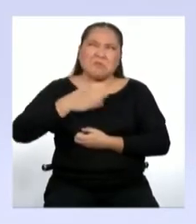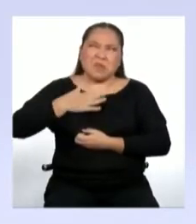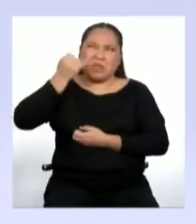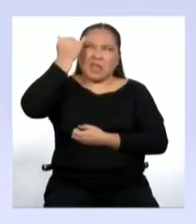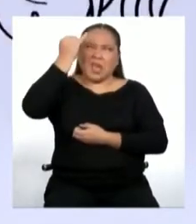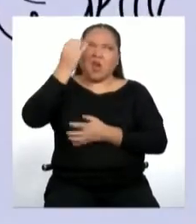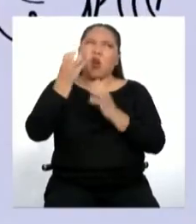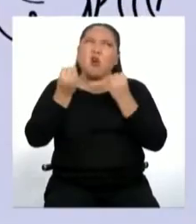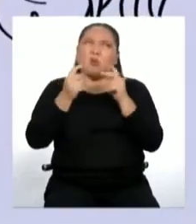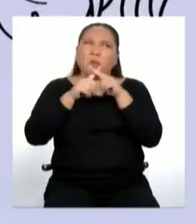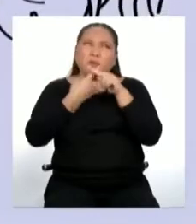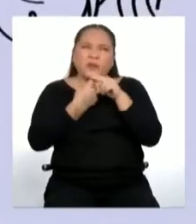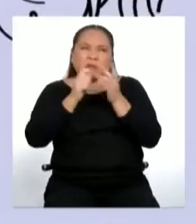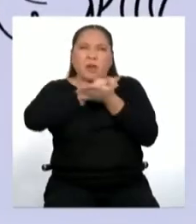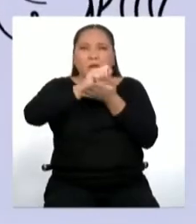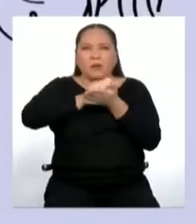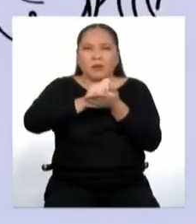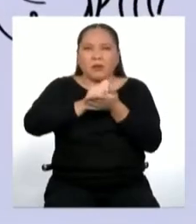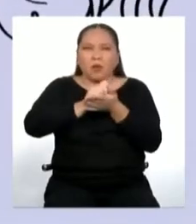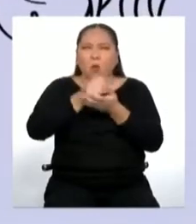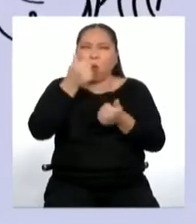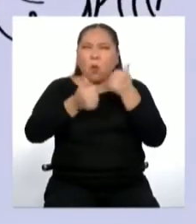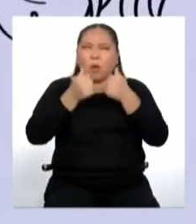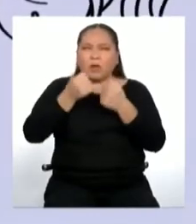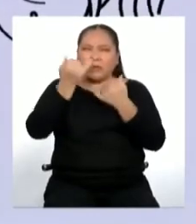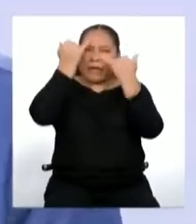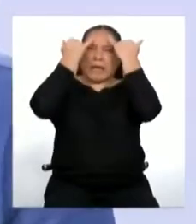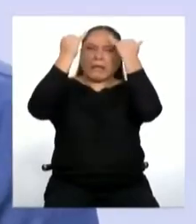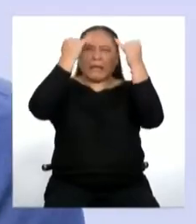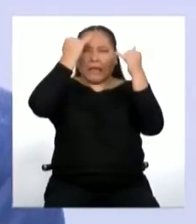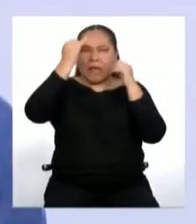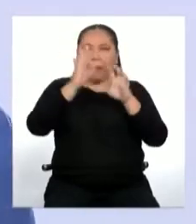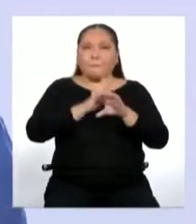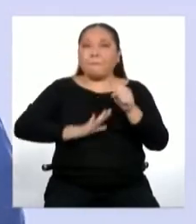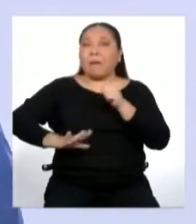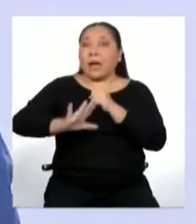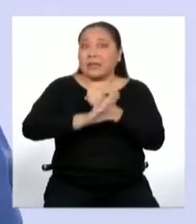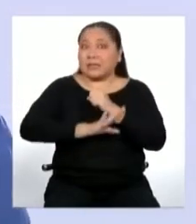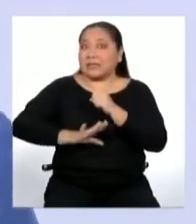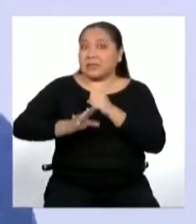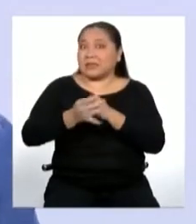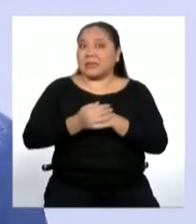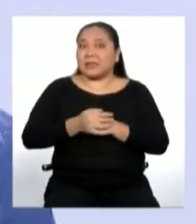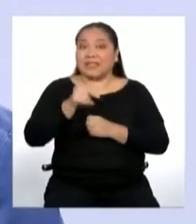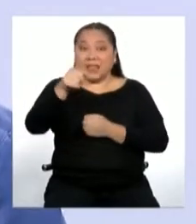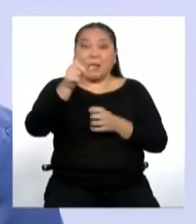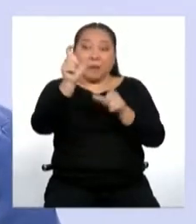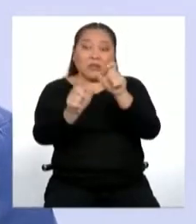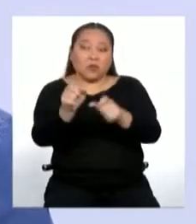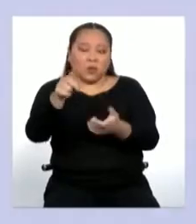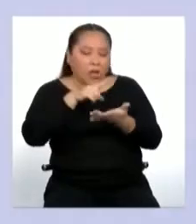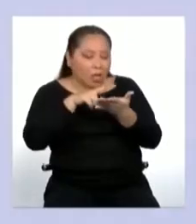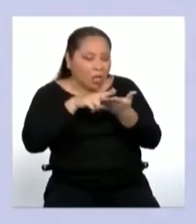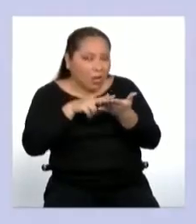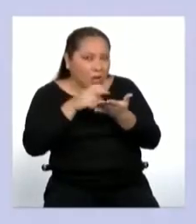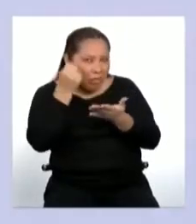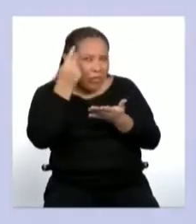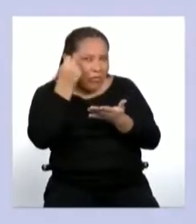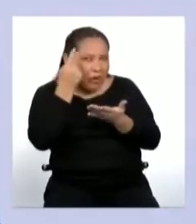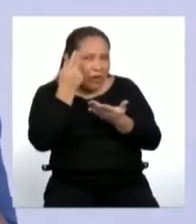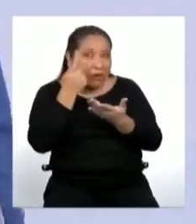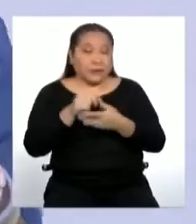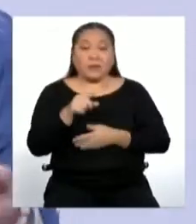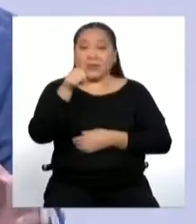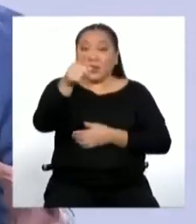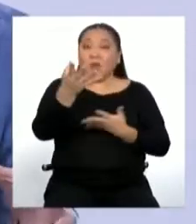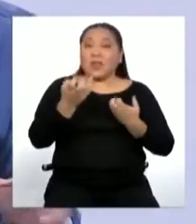empiezo a escribir? ¿Qué quiero dar como mensaje final? ¿Los que leen mi texto comprenderán lo que les quiero decir? Si alguna vez